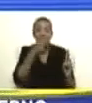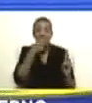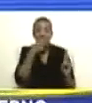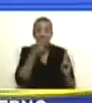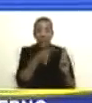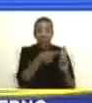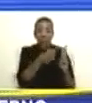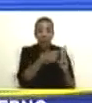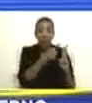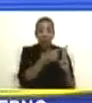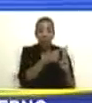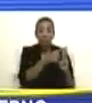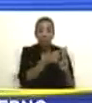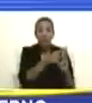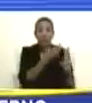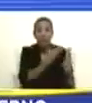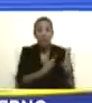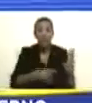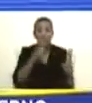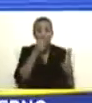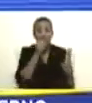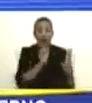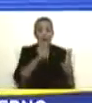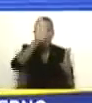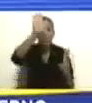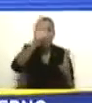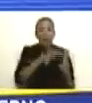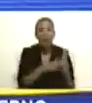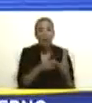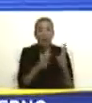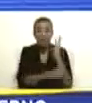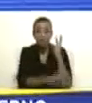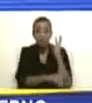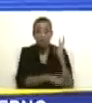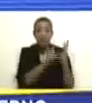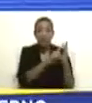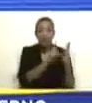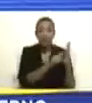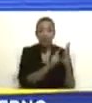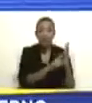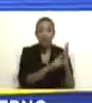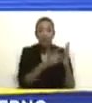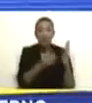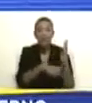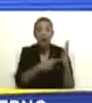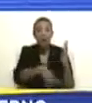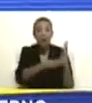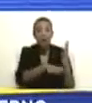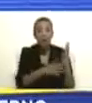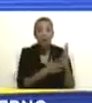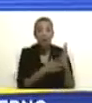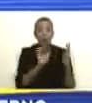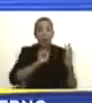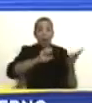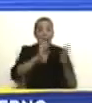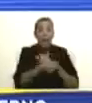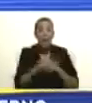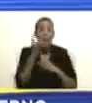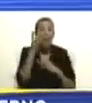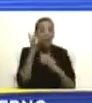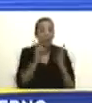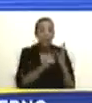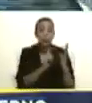Copey Partido Avanzada Progresista Partido por el Cambio